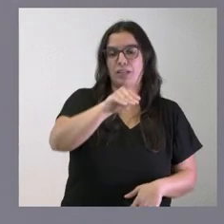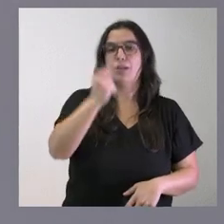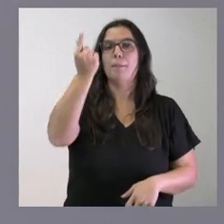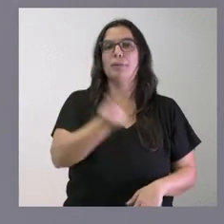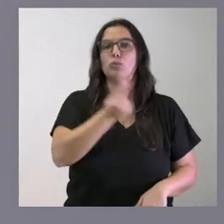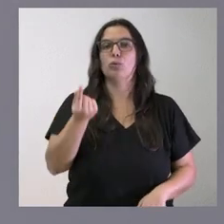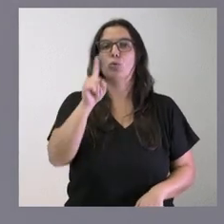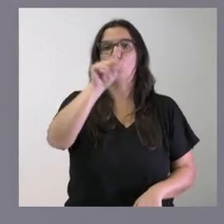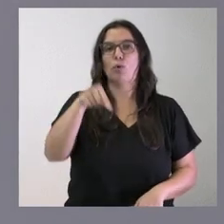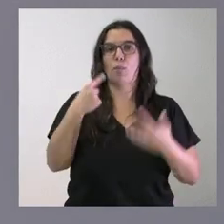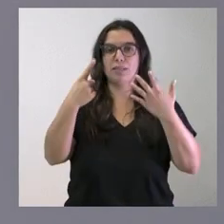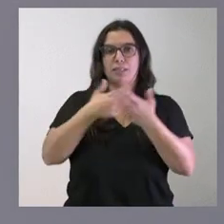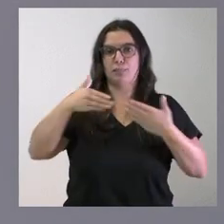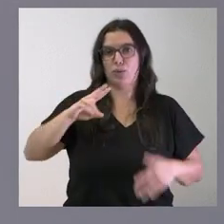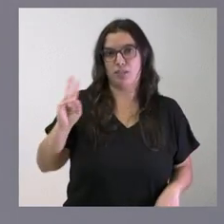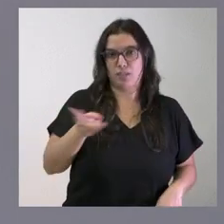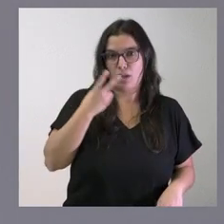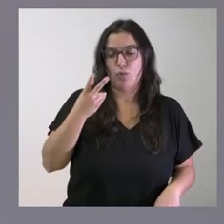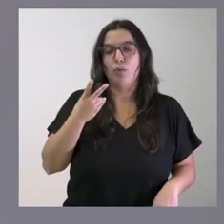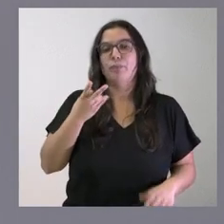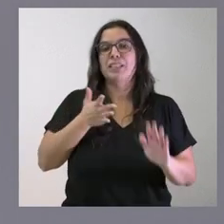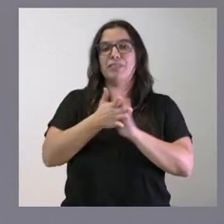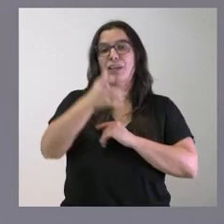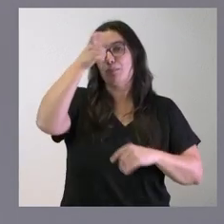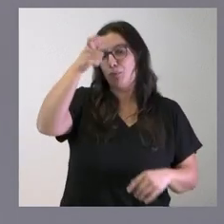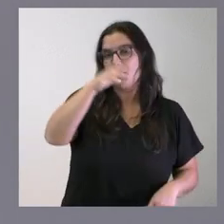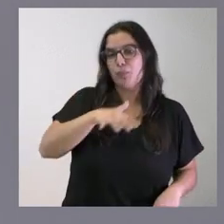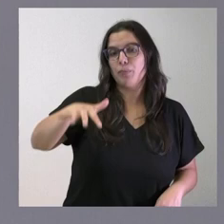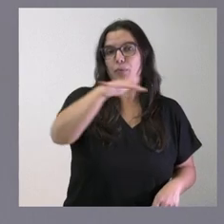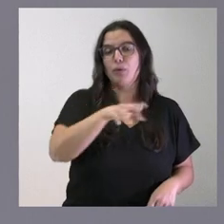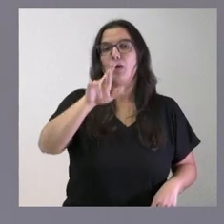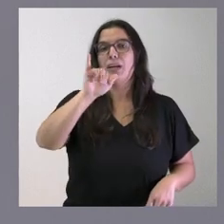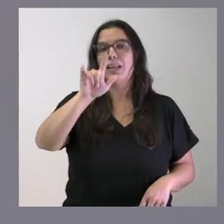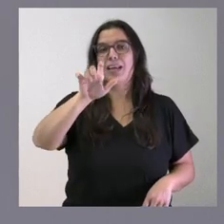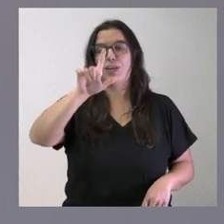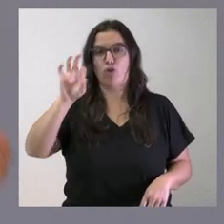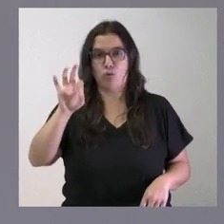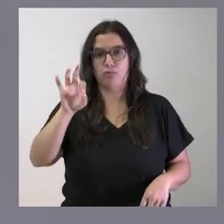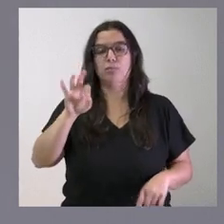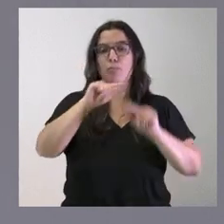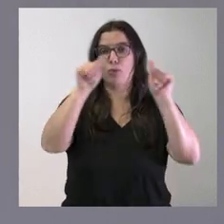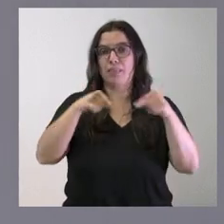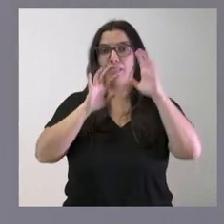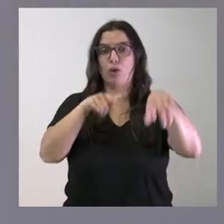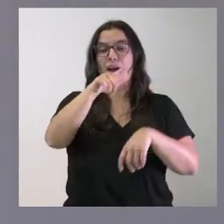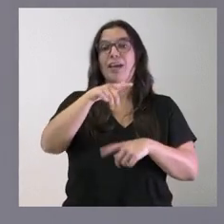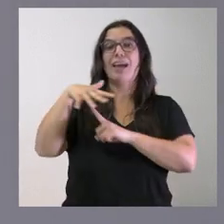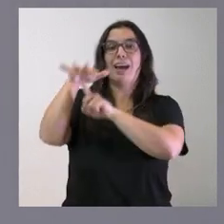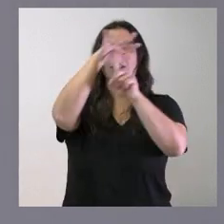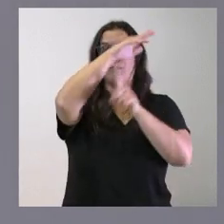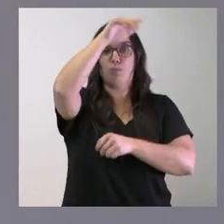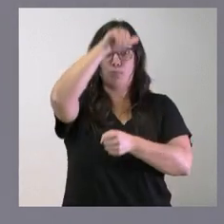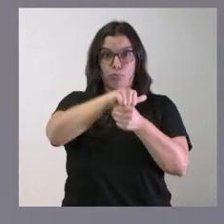millones de euros. Estamos hablando del término municipal de Riello, en León. Este helipuerto tiene como objetivo poder dar